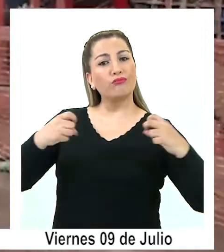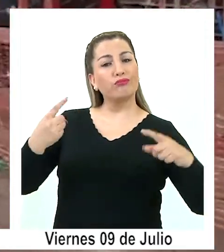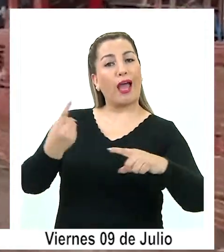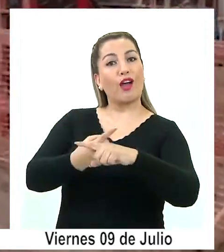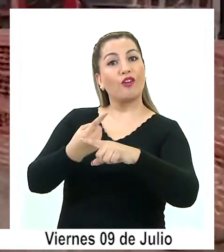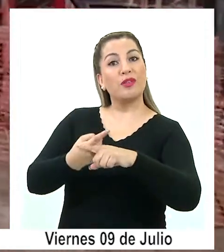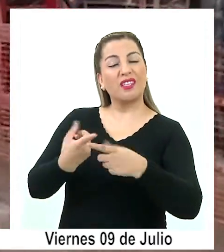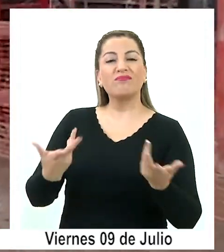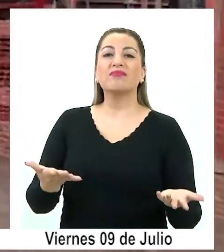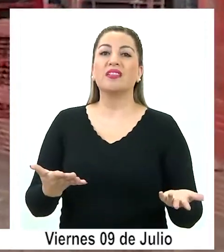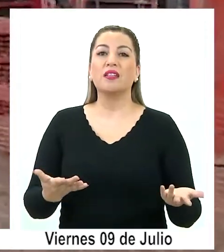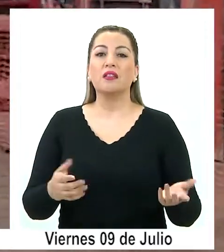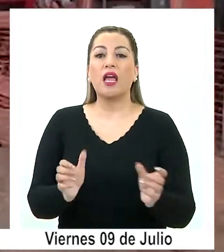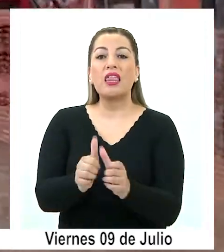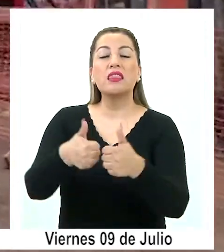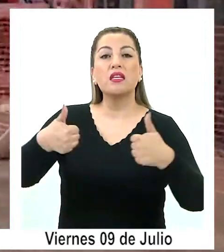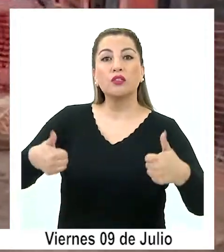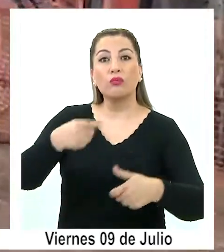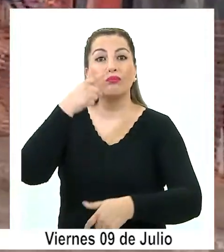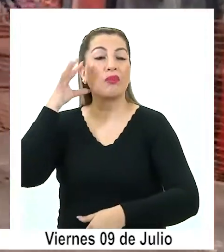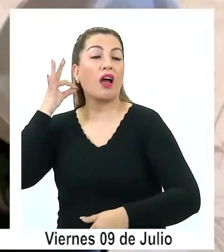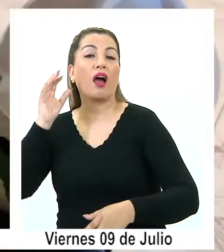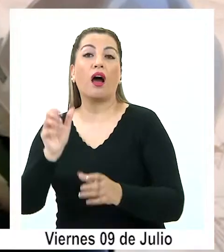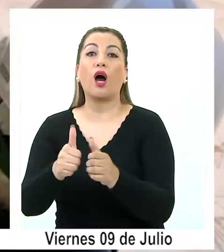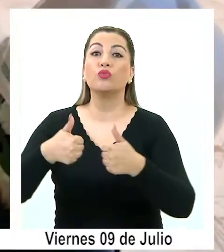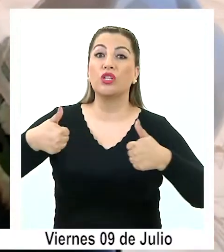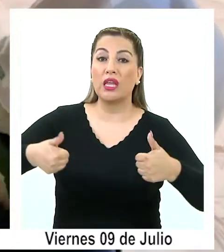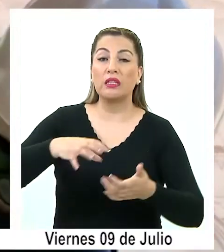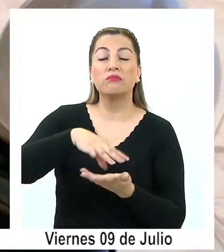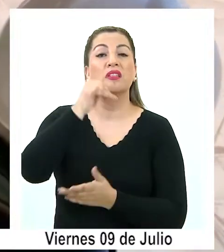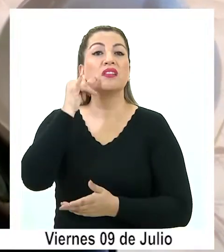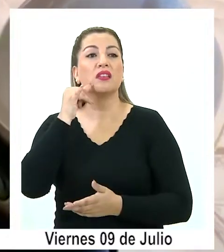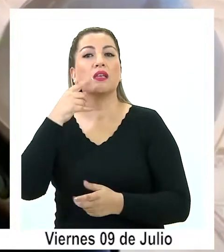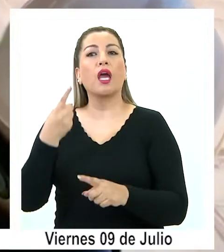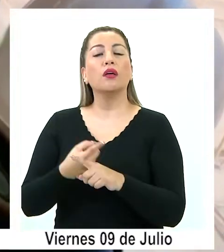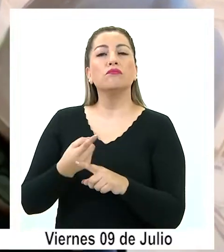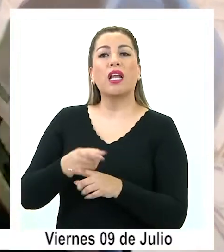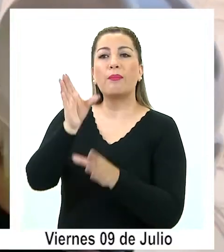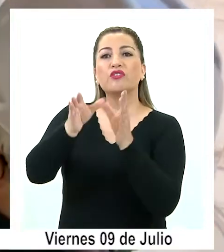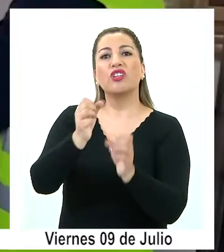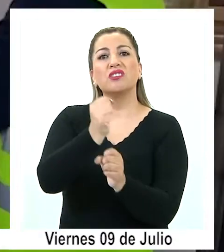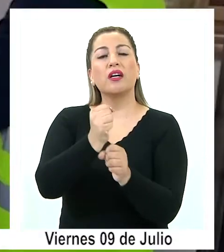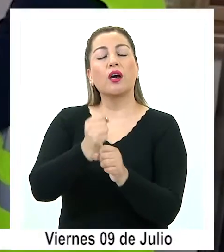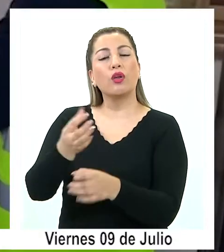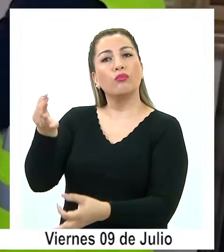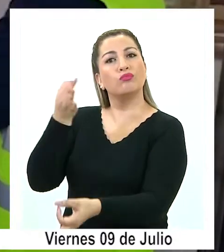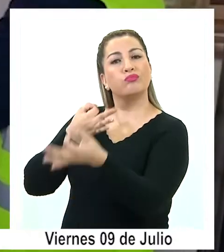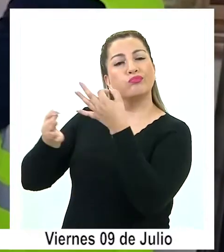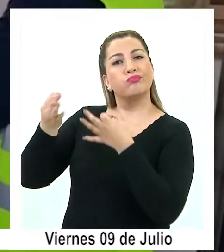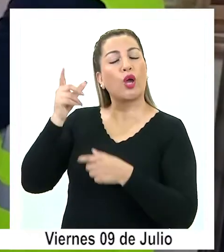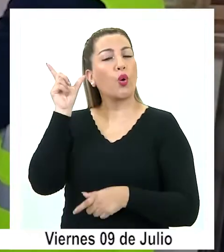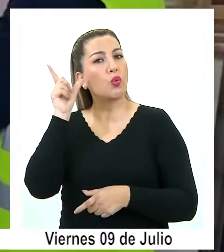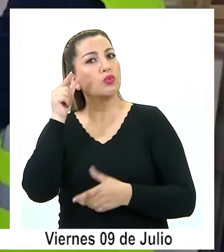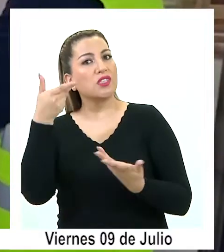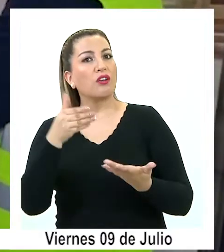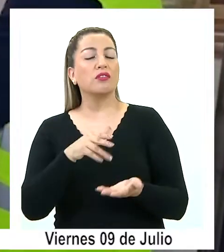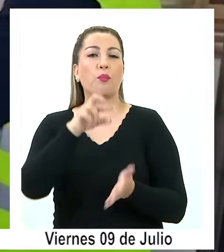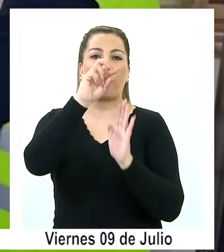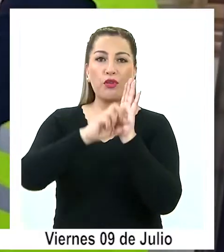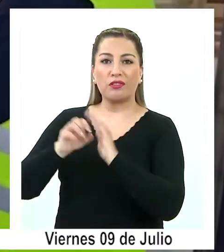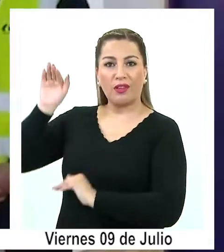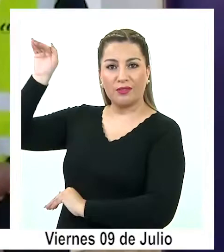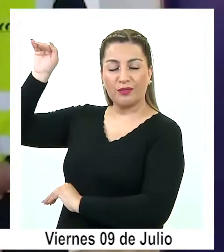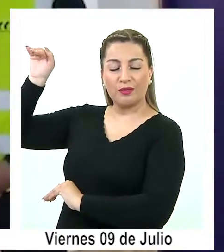Conversar, instancia donde los directivos y las autoridades locales escucharon a los trabajadores de este proyecto en alto